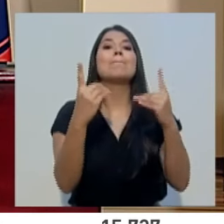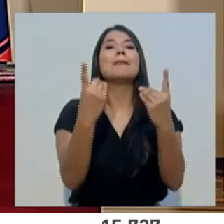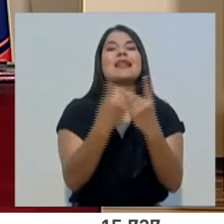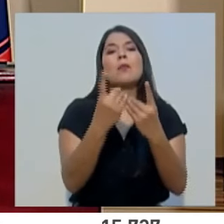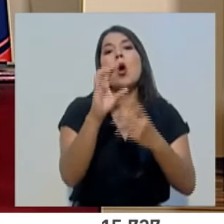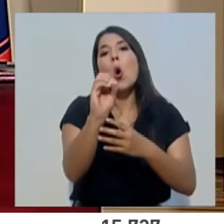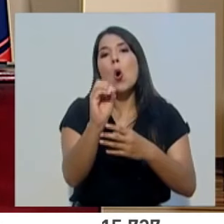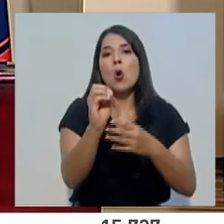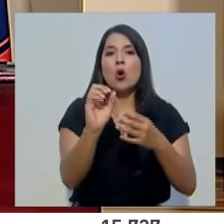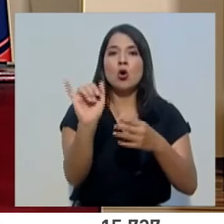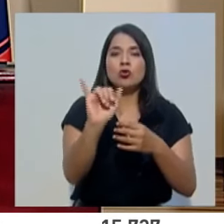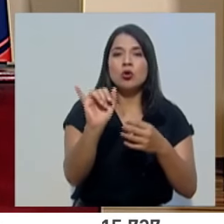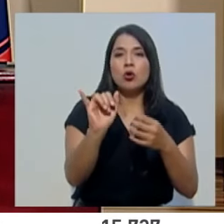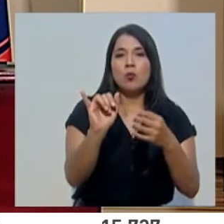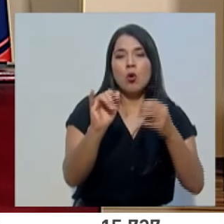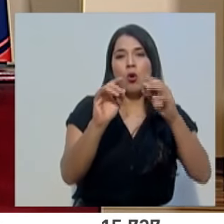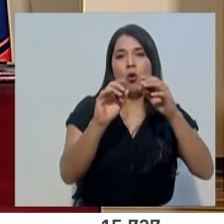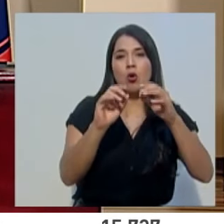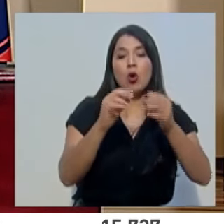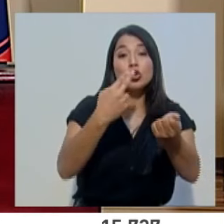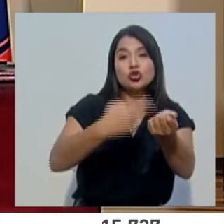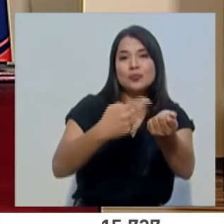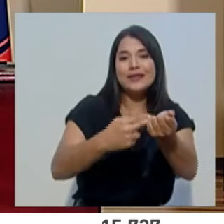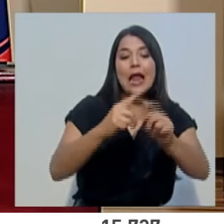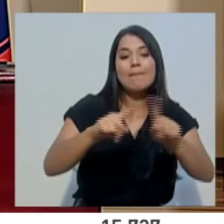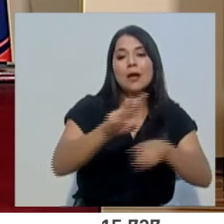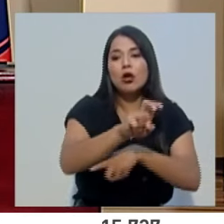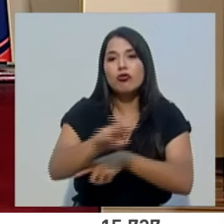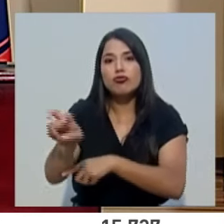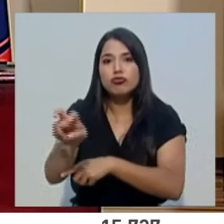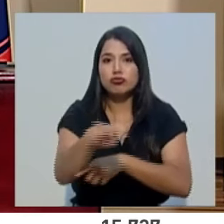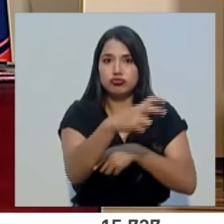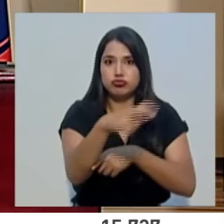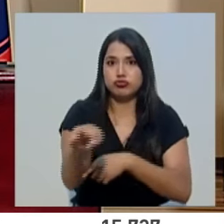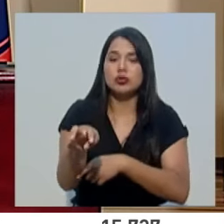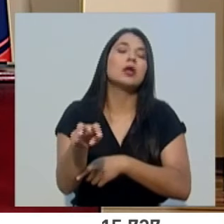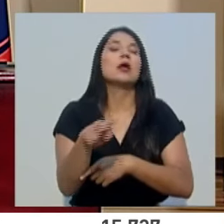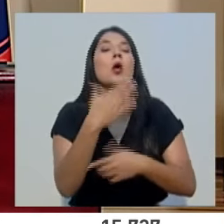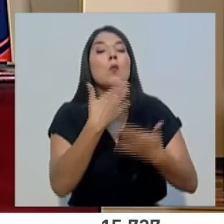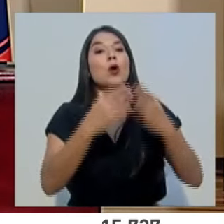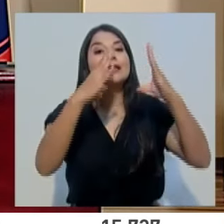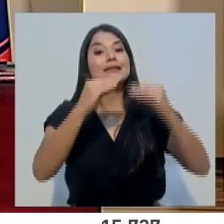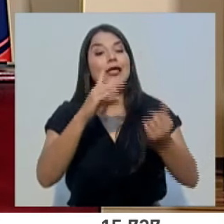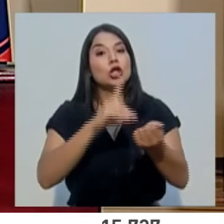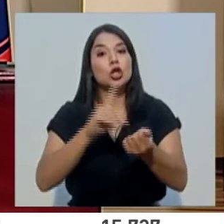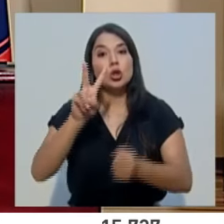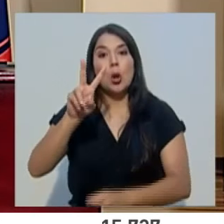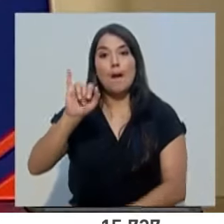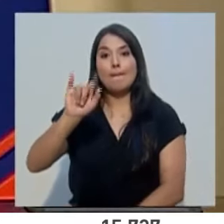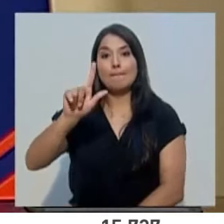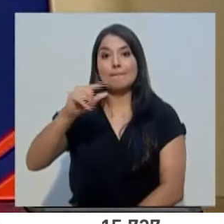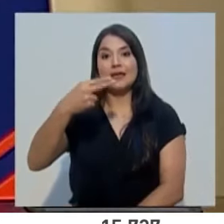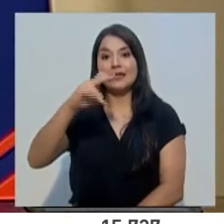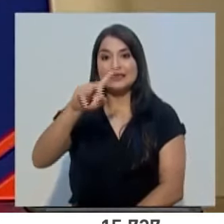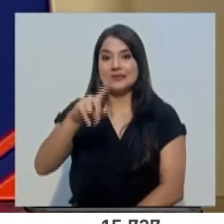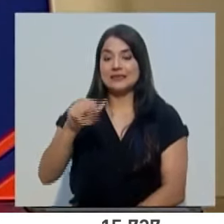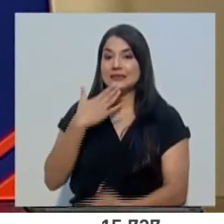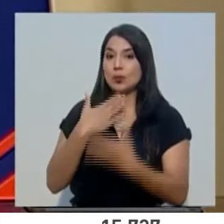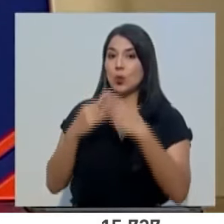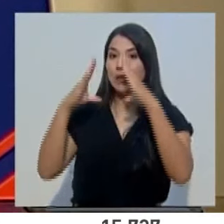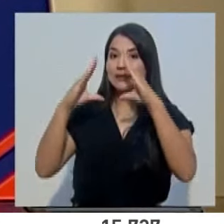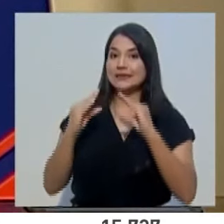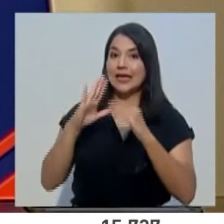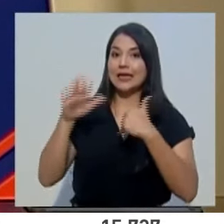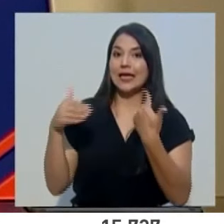móviles para la atención de la emergencia provocada por el virus del SARS-CoV-2. Muy buenas tardes, doctor Vilches. Buenas tardes a